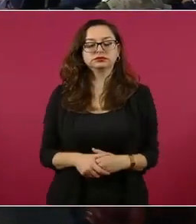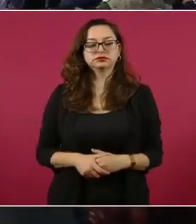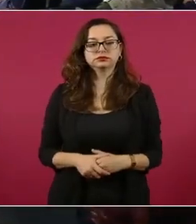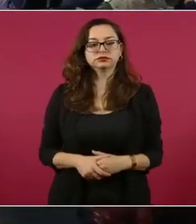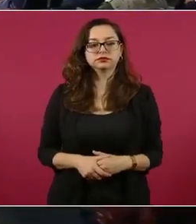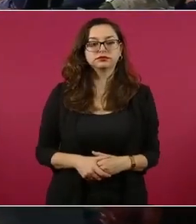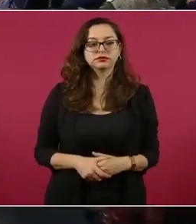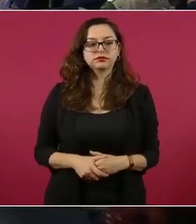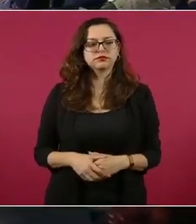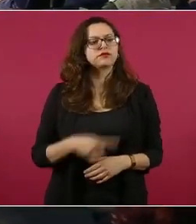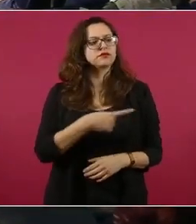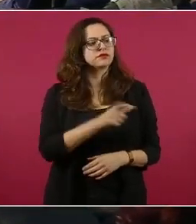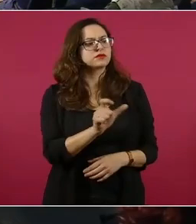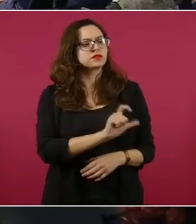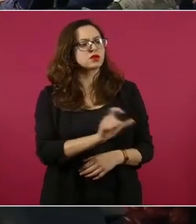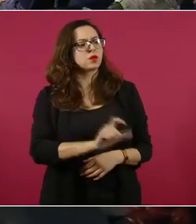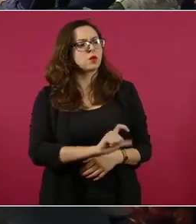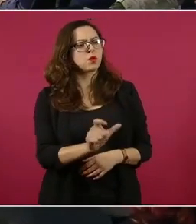¿Es cuando es?